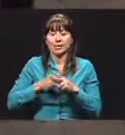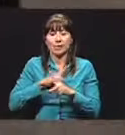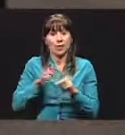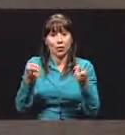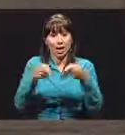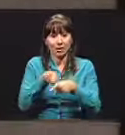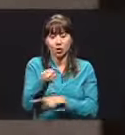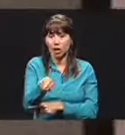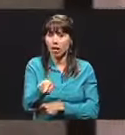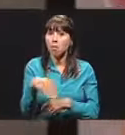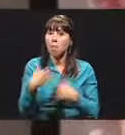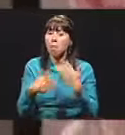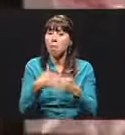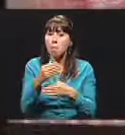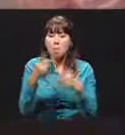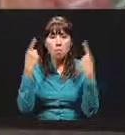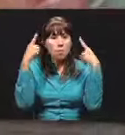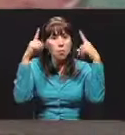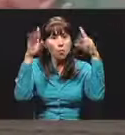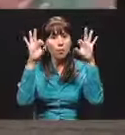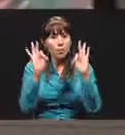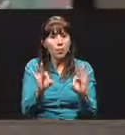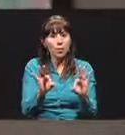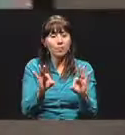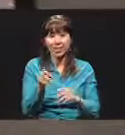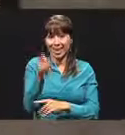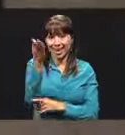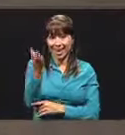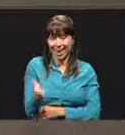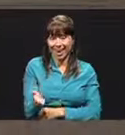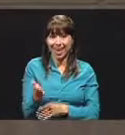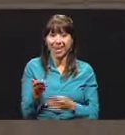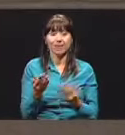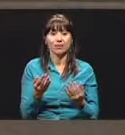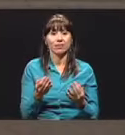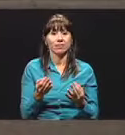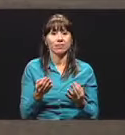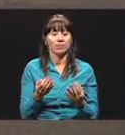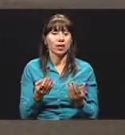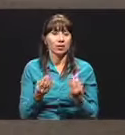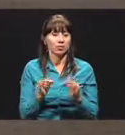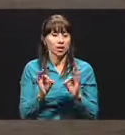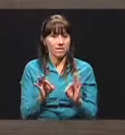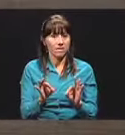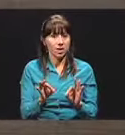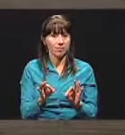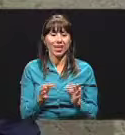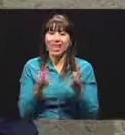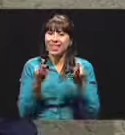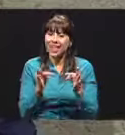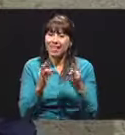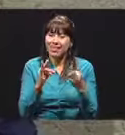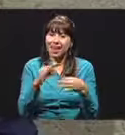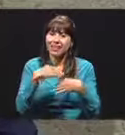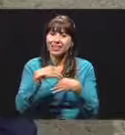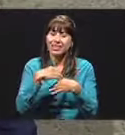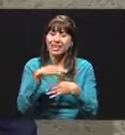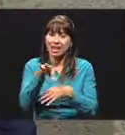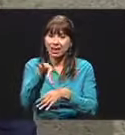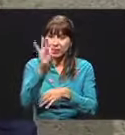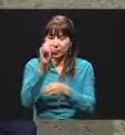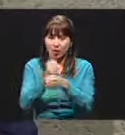caso de él fue bastante exitoso. De hecho él está... Tratar de hacer una inserción laboral. El joven que viene aquí